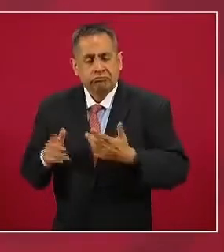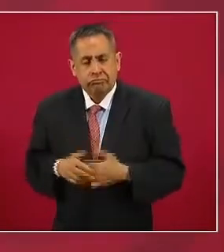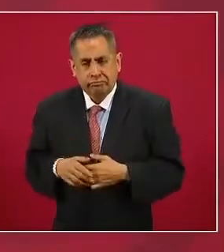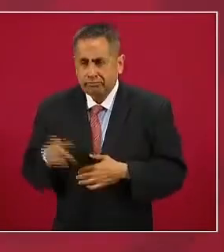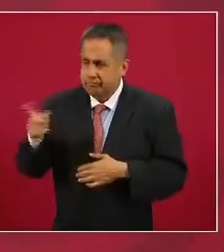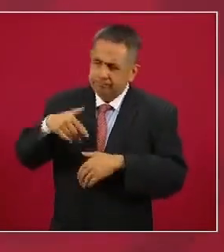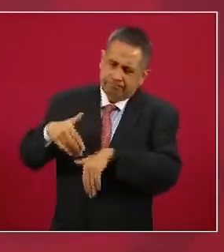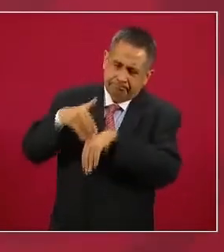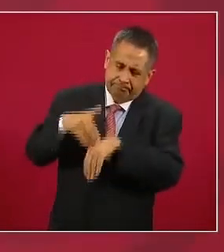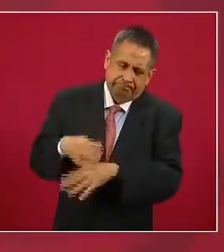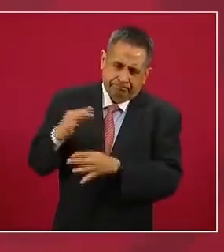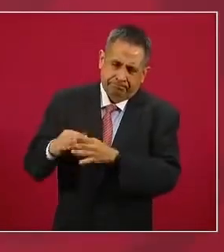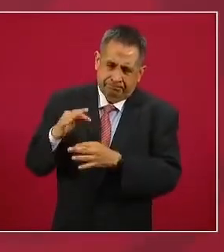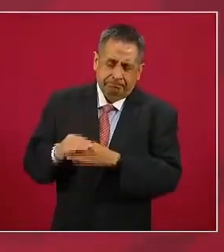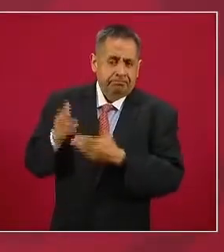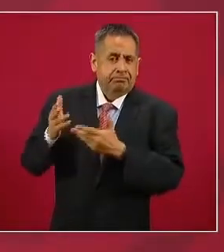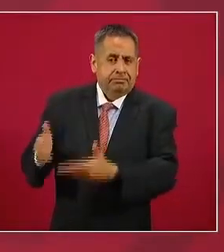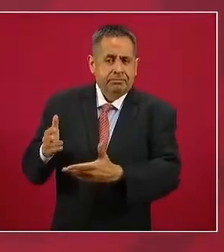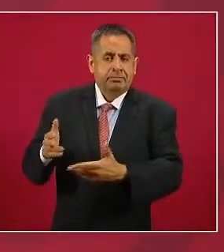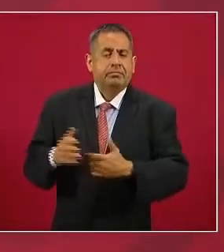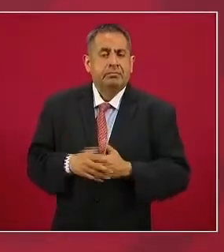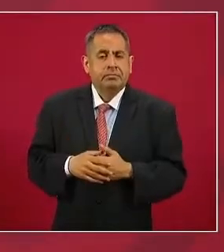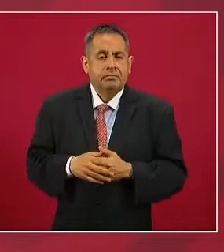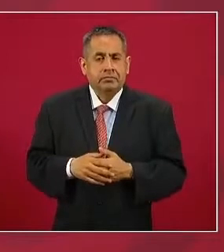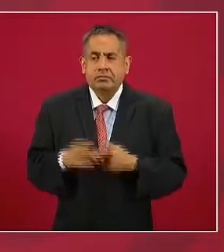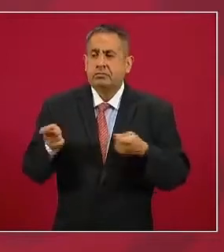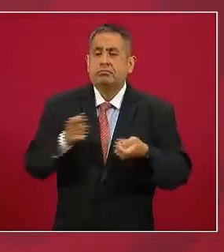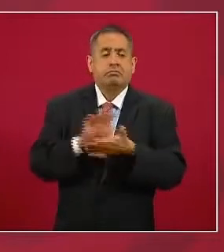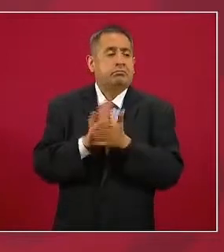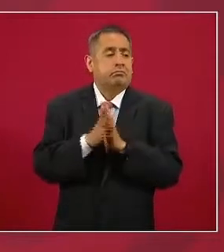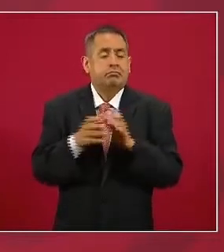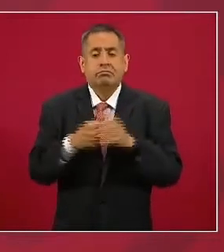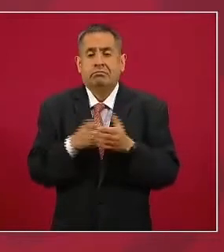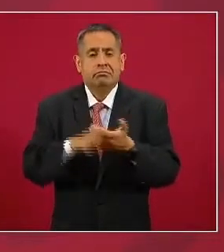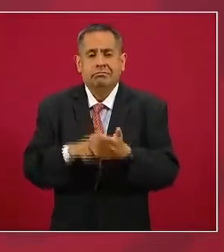aplicados no hay contubernio